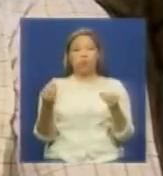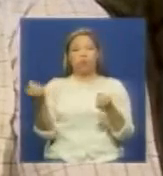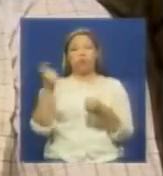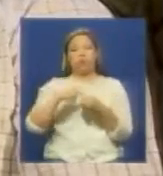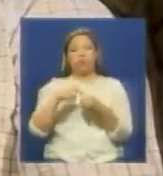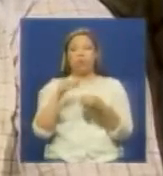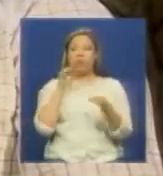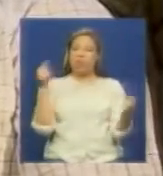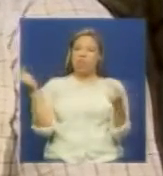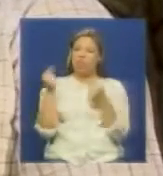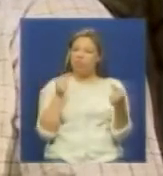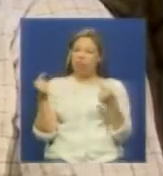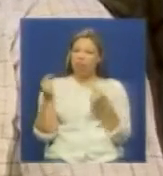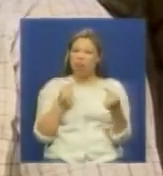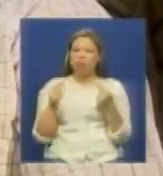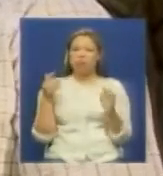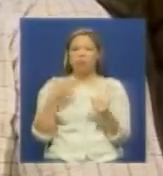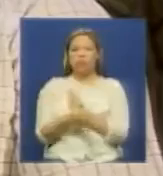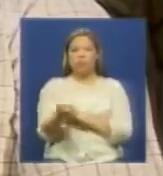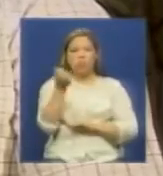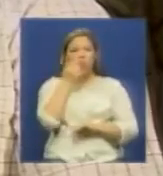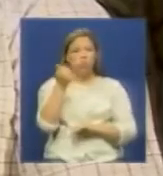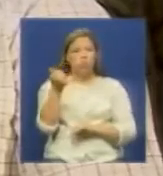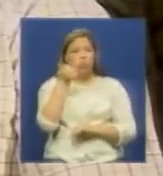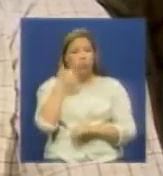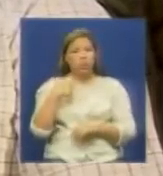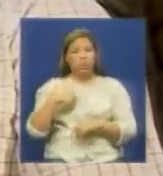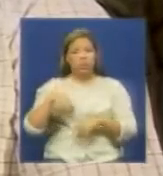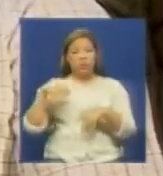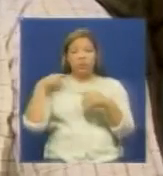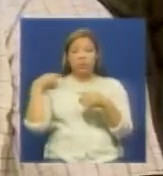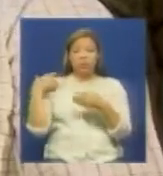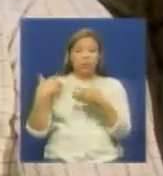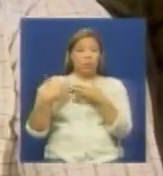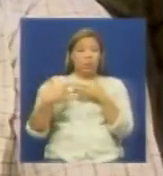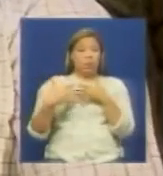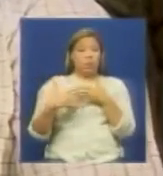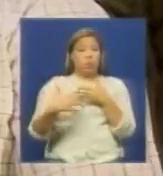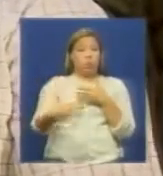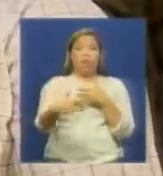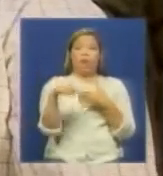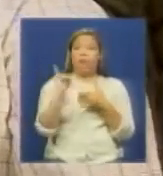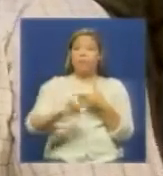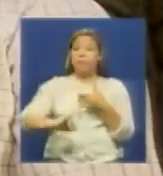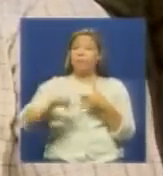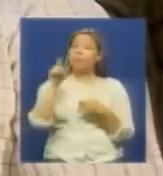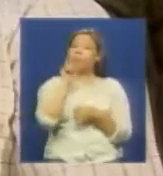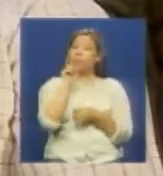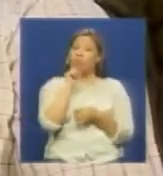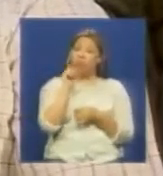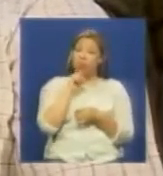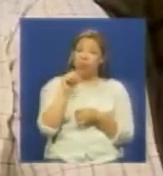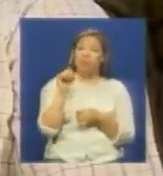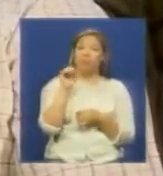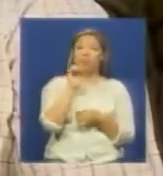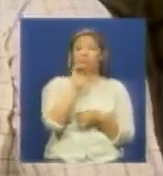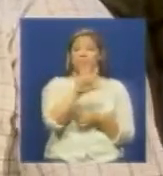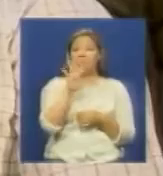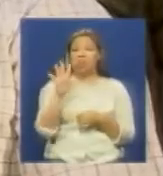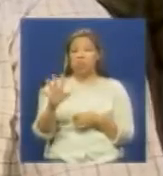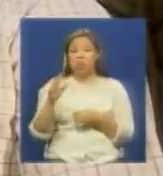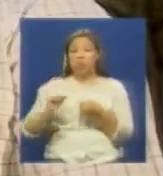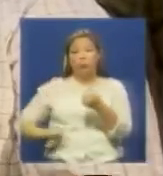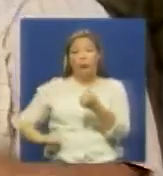y debate y eso va a ser una lucha larga pues y tenemos que acompañar a esos 55 tanques que vamos a tener dentro de esa asamblea